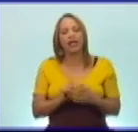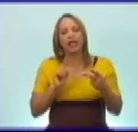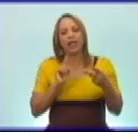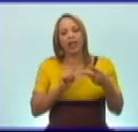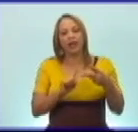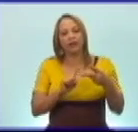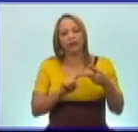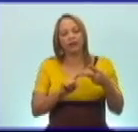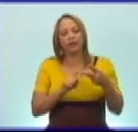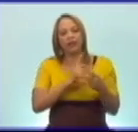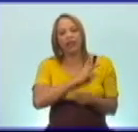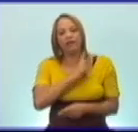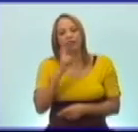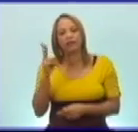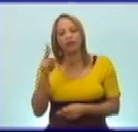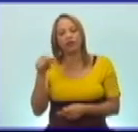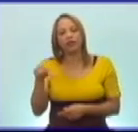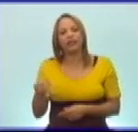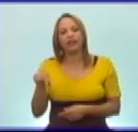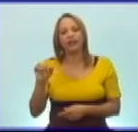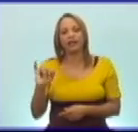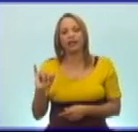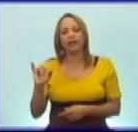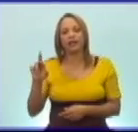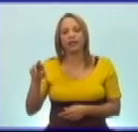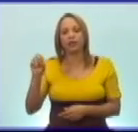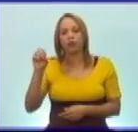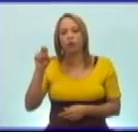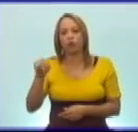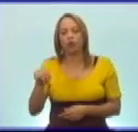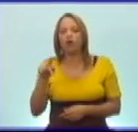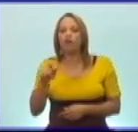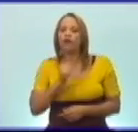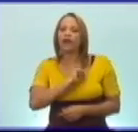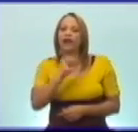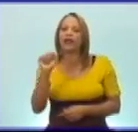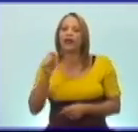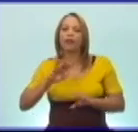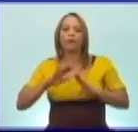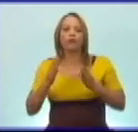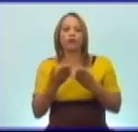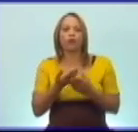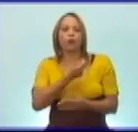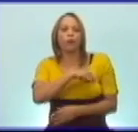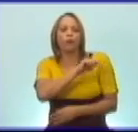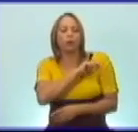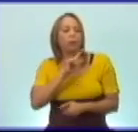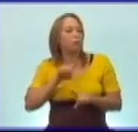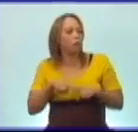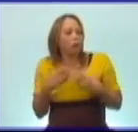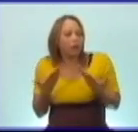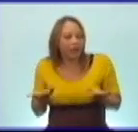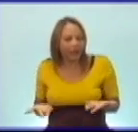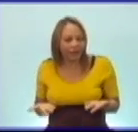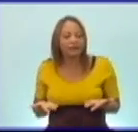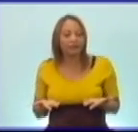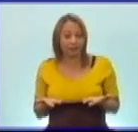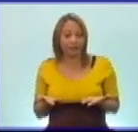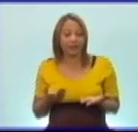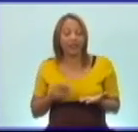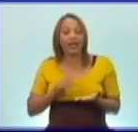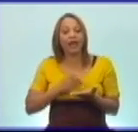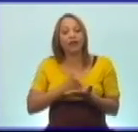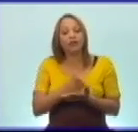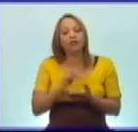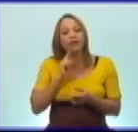2. La victoria de Girón fue ganada por todo el pueblo. ¿Por qué? A continuación